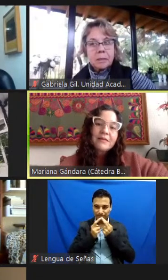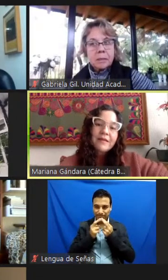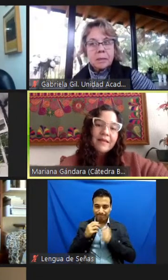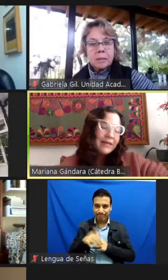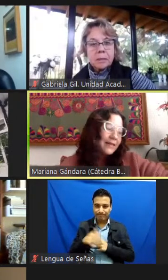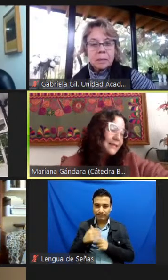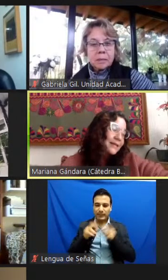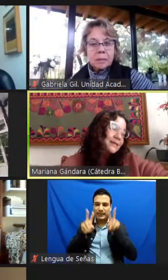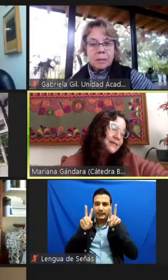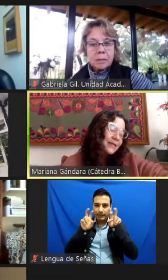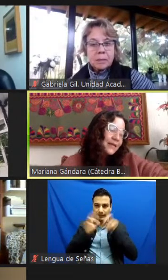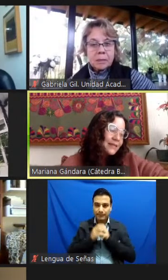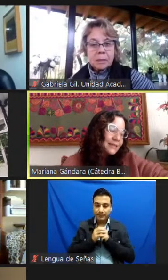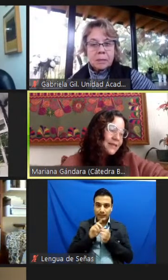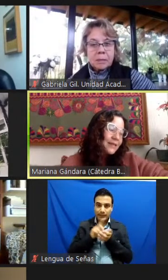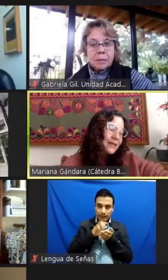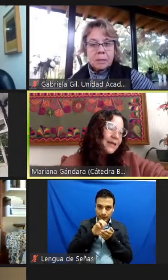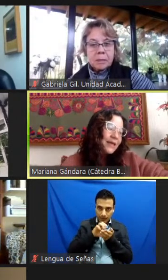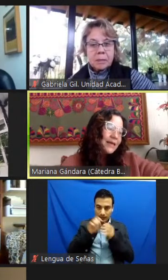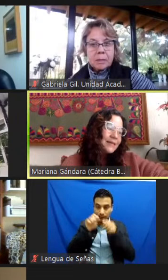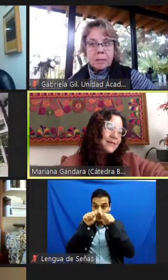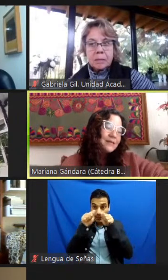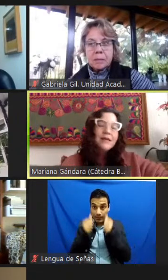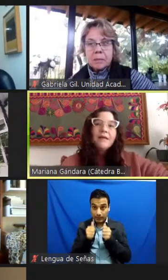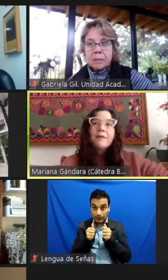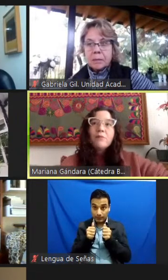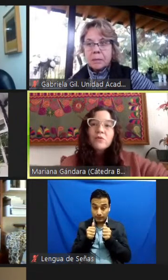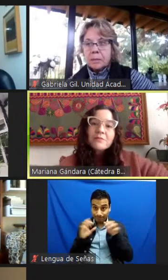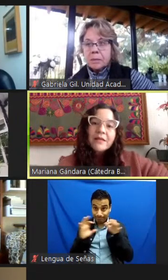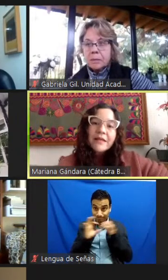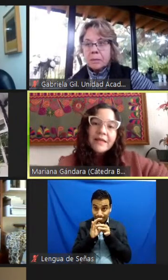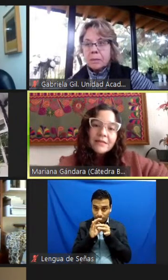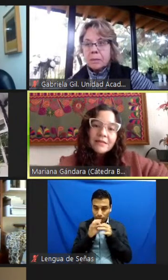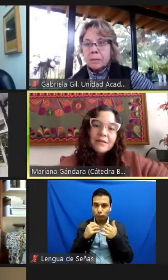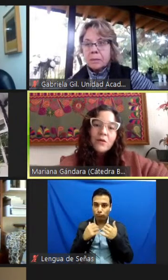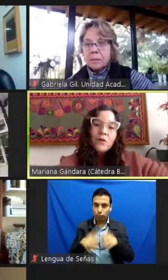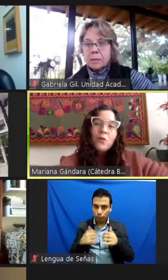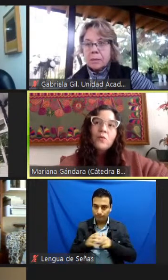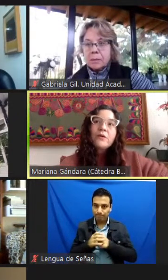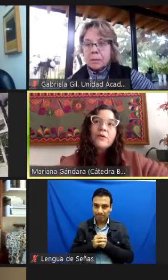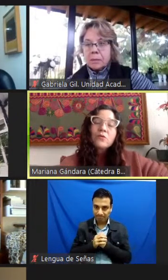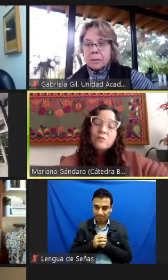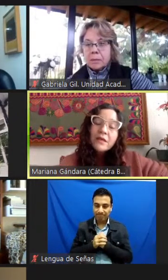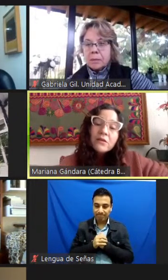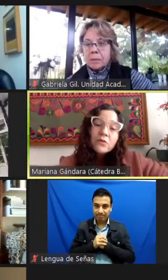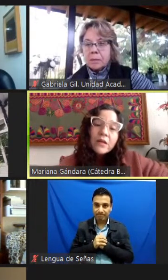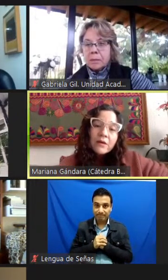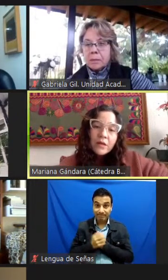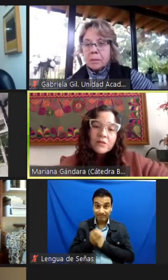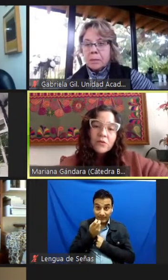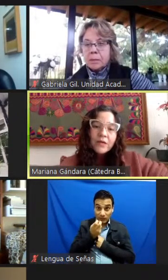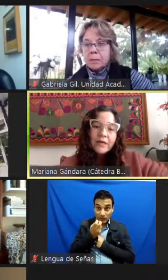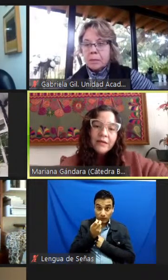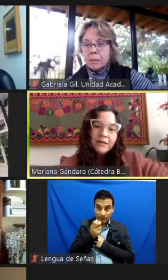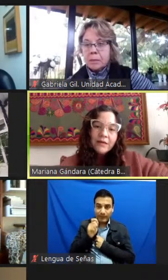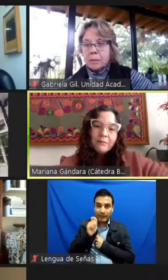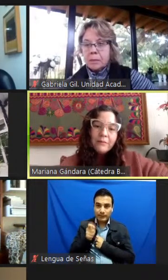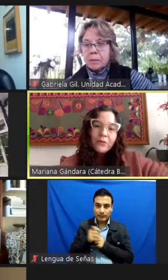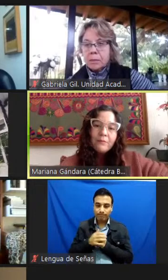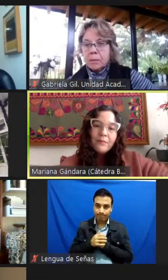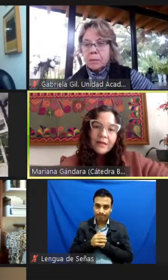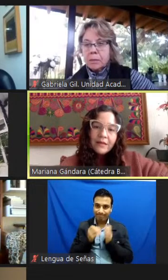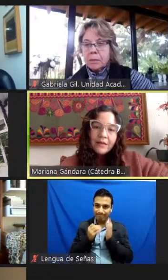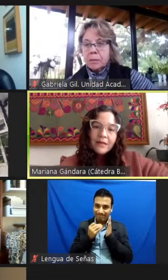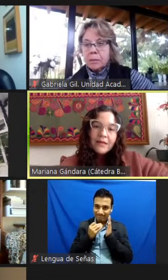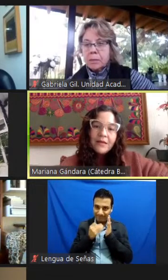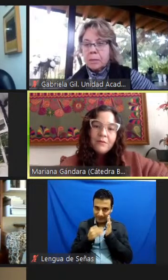discapacidad y las artes escénicas, es de muchas maneras un reconocimiento de una deuda histórica, pero